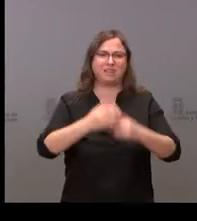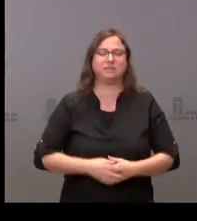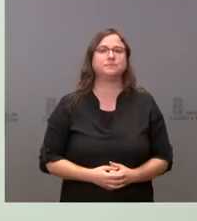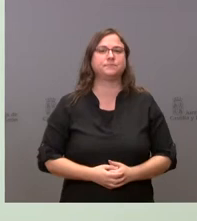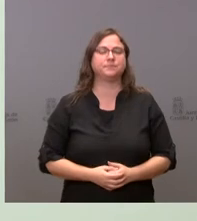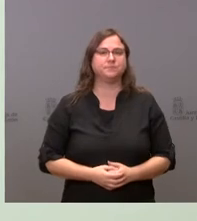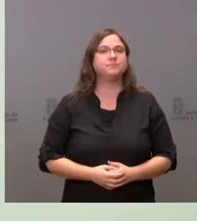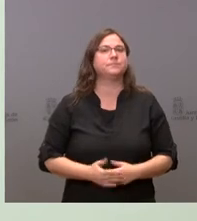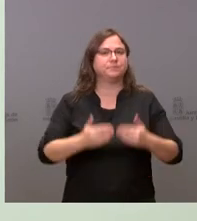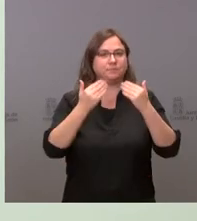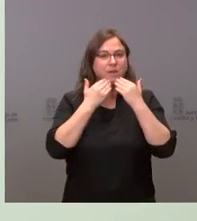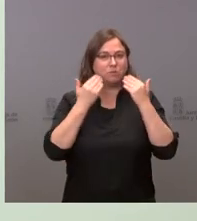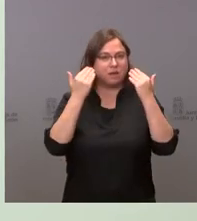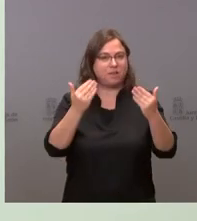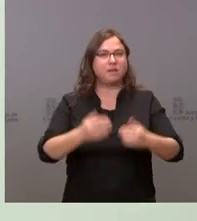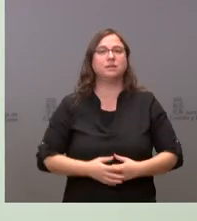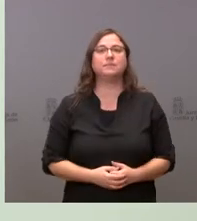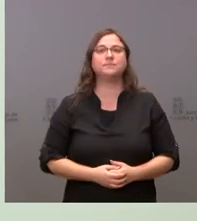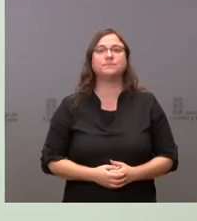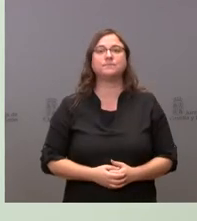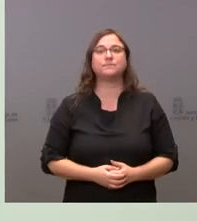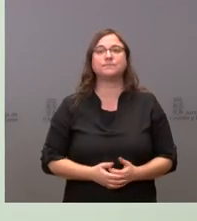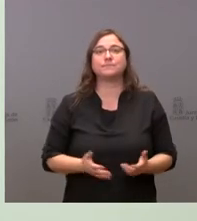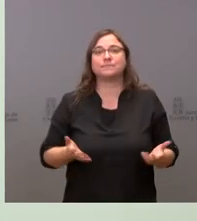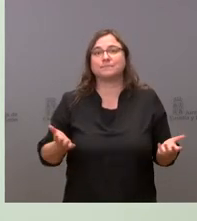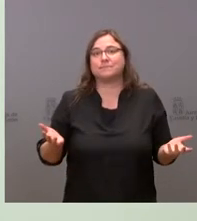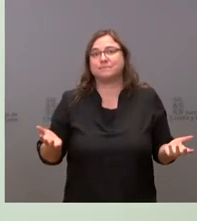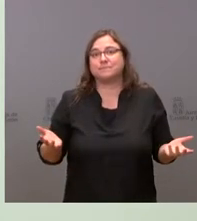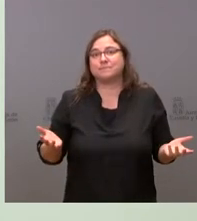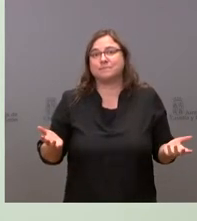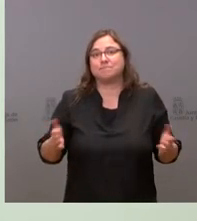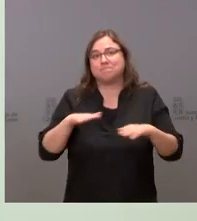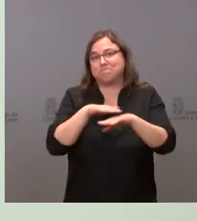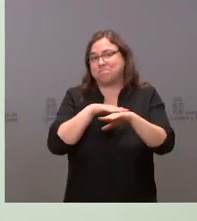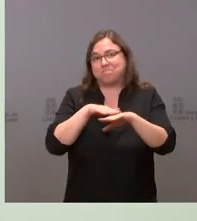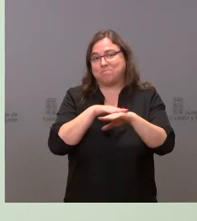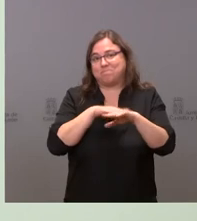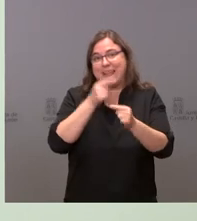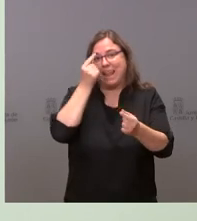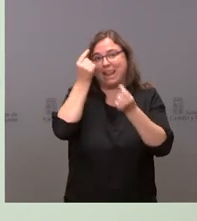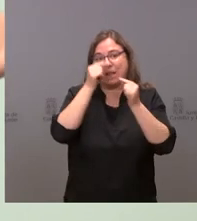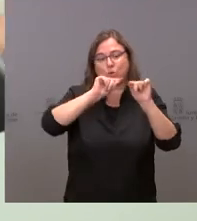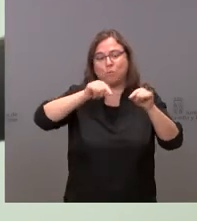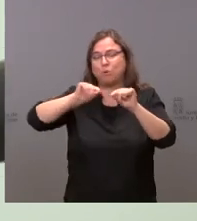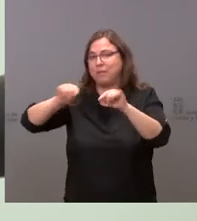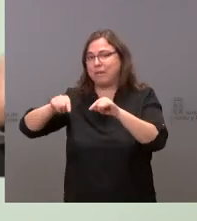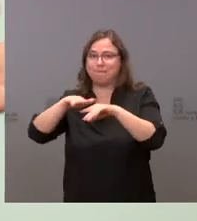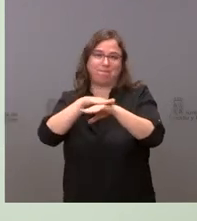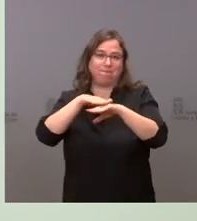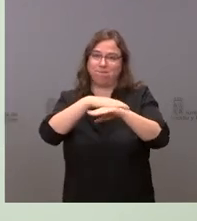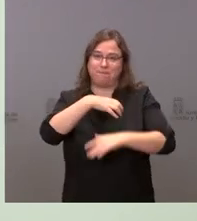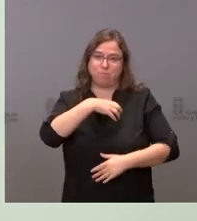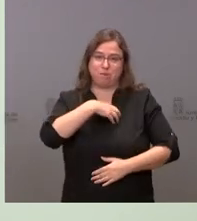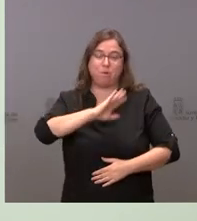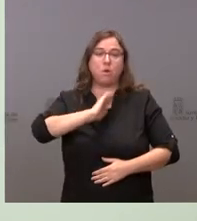muchas gracias bueno lamentamos mucho no poder dar el dato provincializado mañana va a registrar